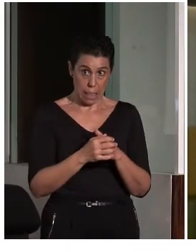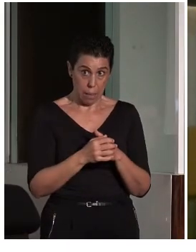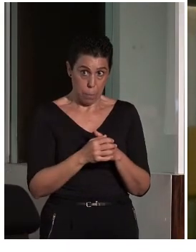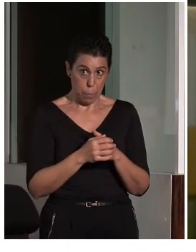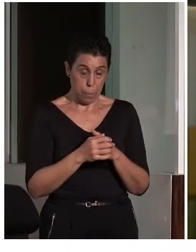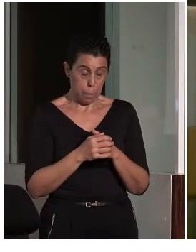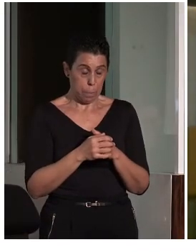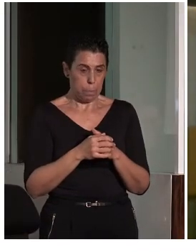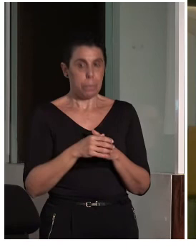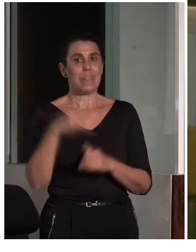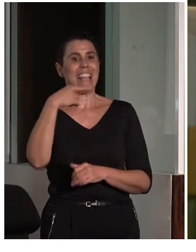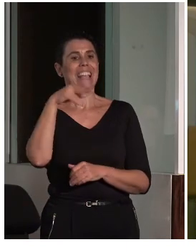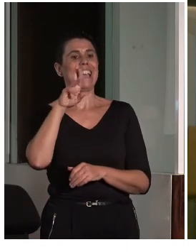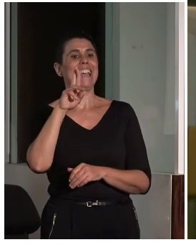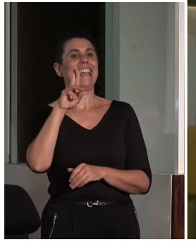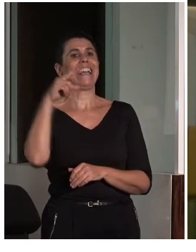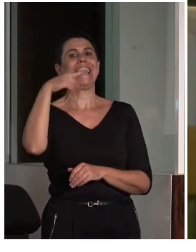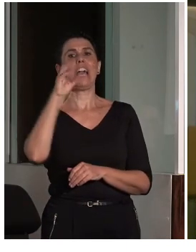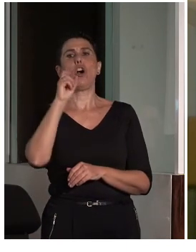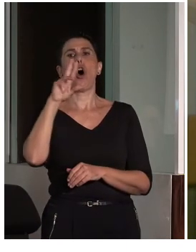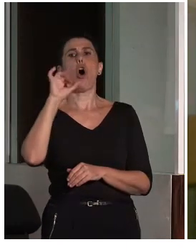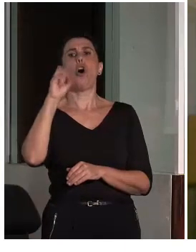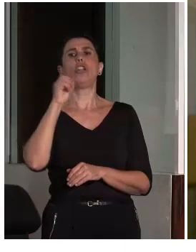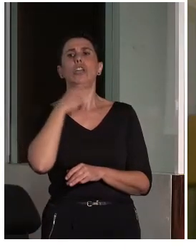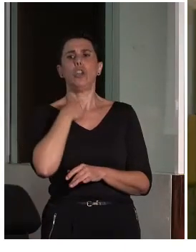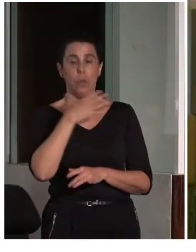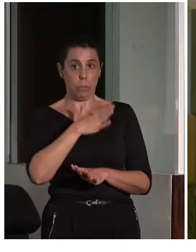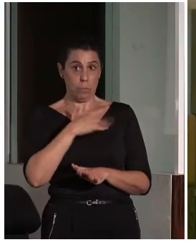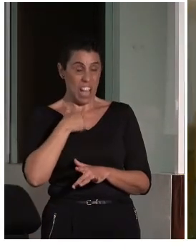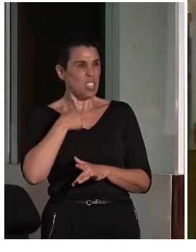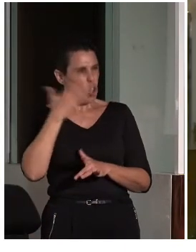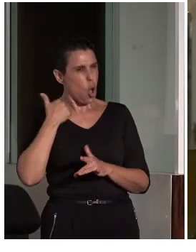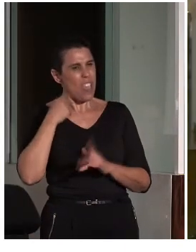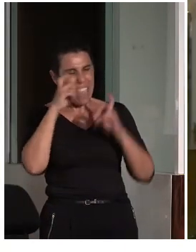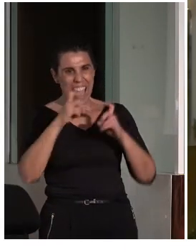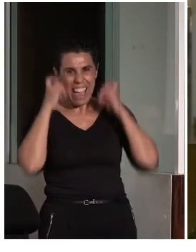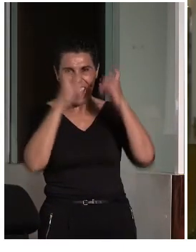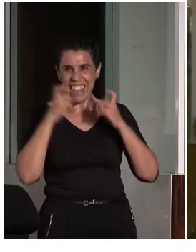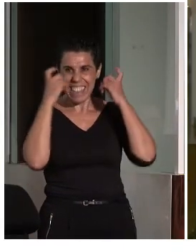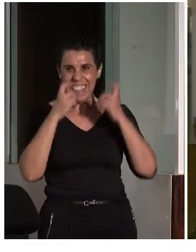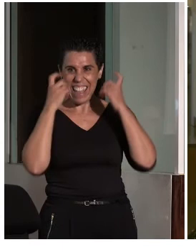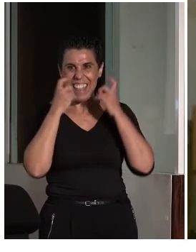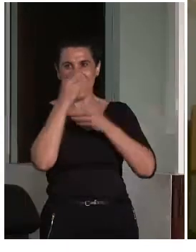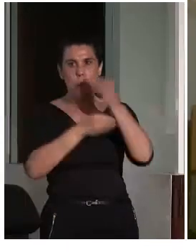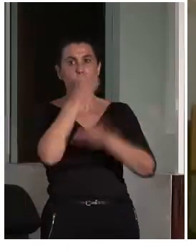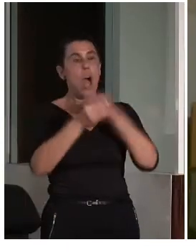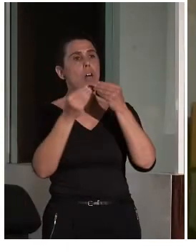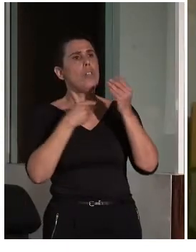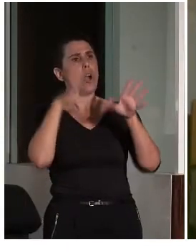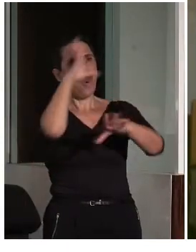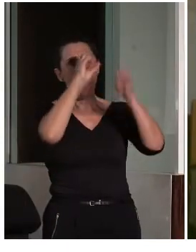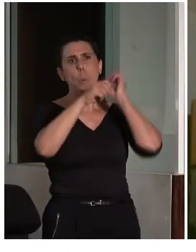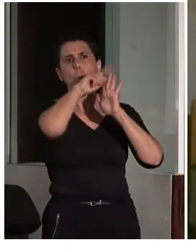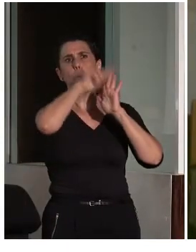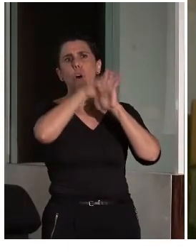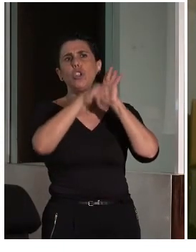Bueno, Gregorio Delche, nosotros estamos intentando hacer, llevamos ya algunos meses trabajando en ello, un protocolo de diseño sobre la